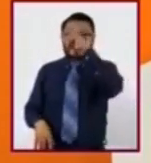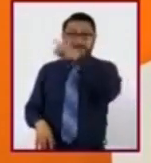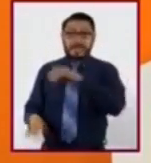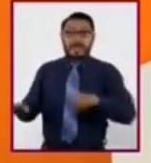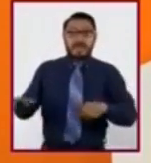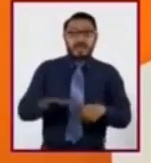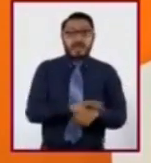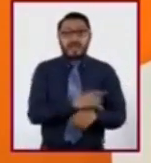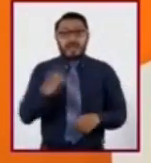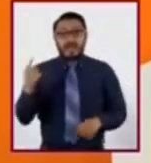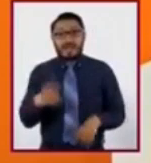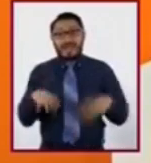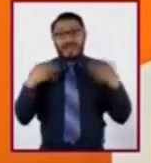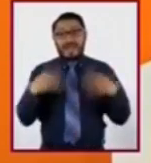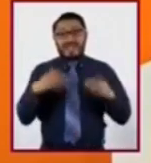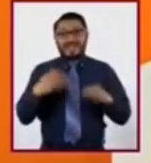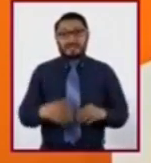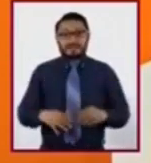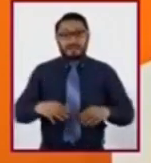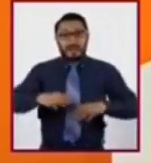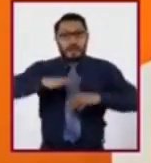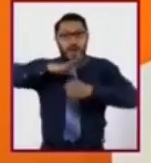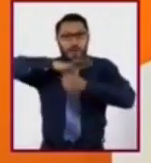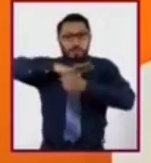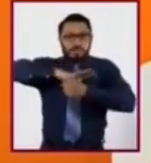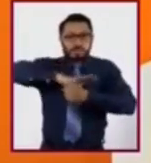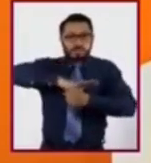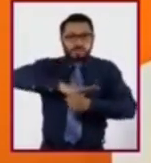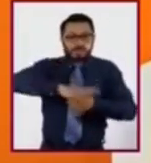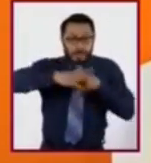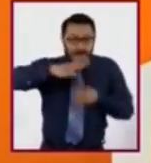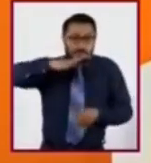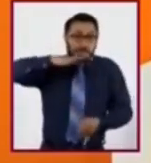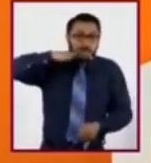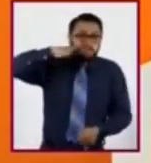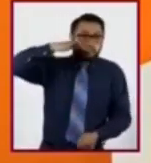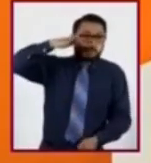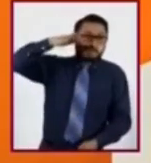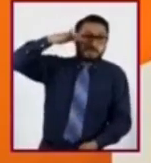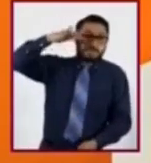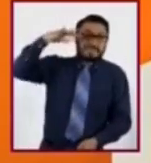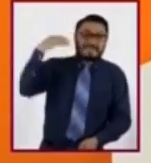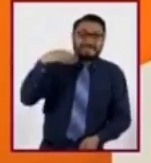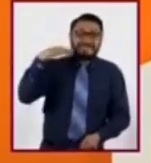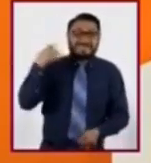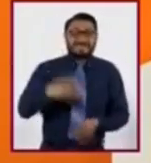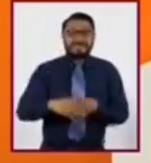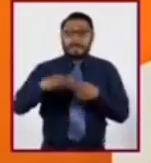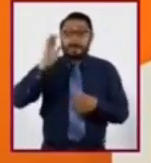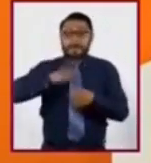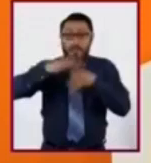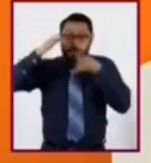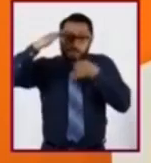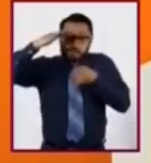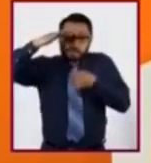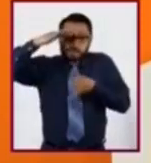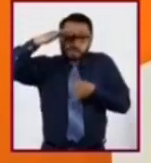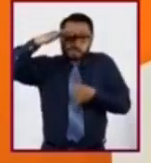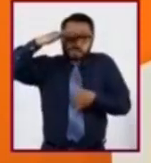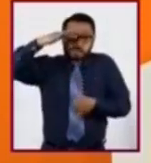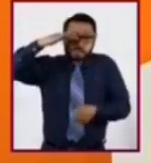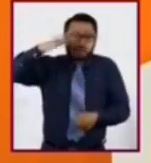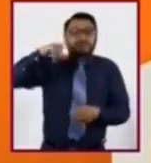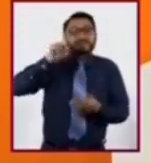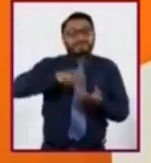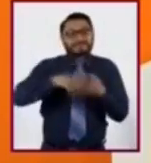principalmente por la alta presión que hay a grandes profundidades. El punto más profundo medido en los